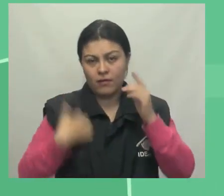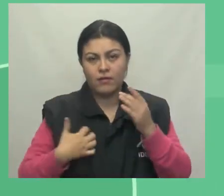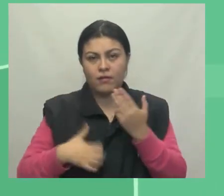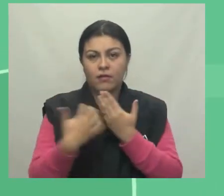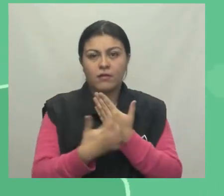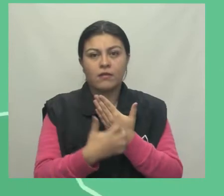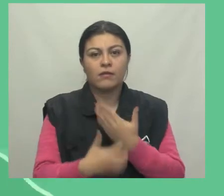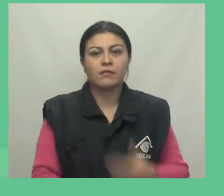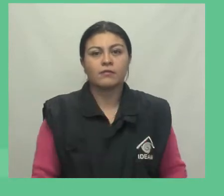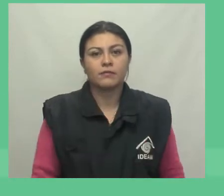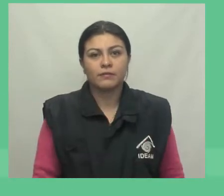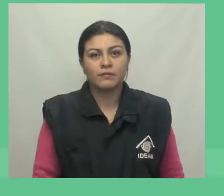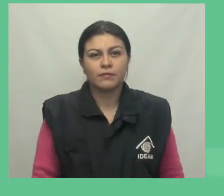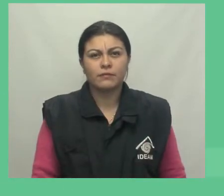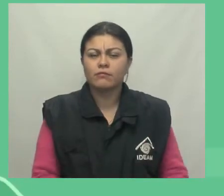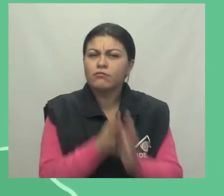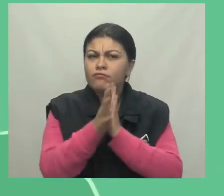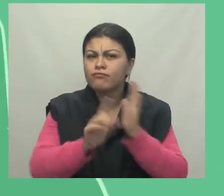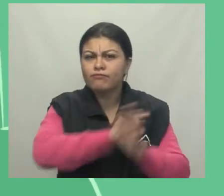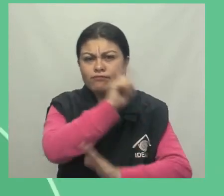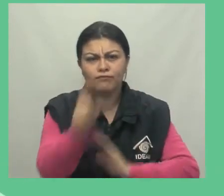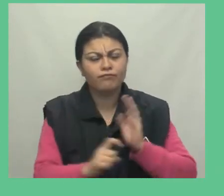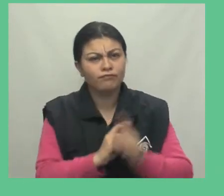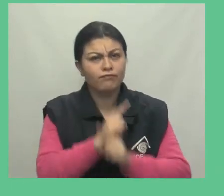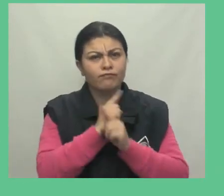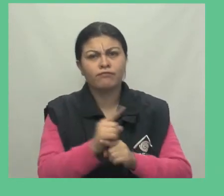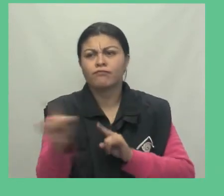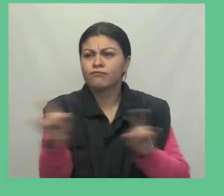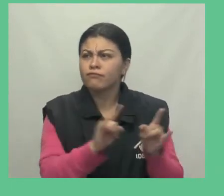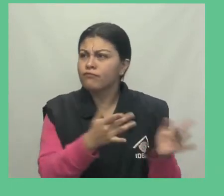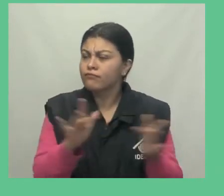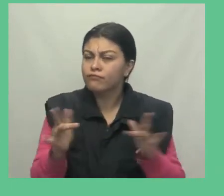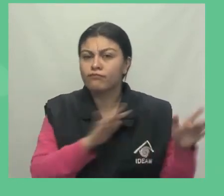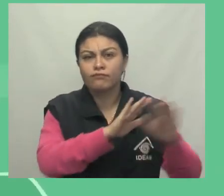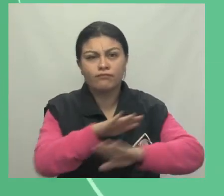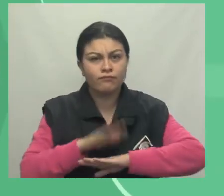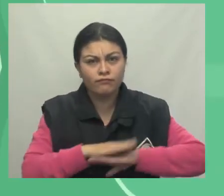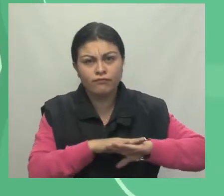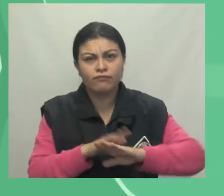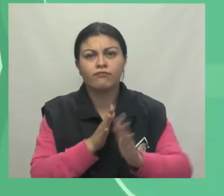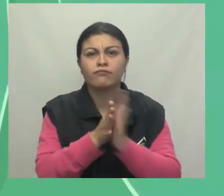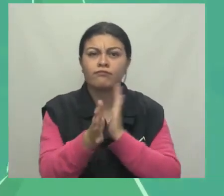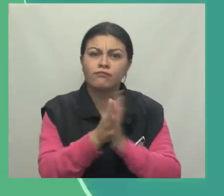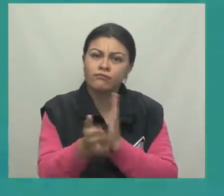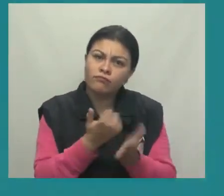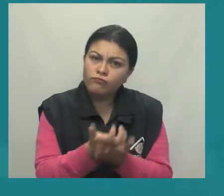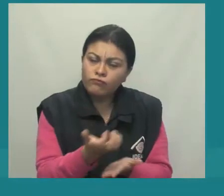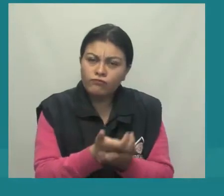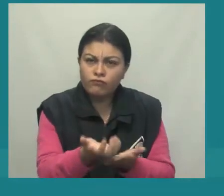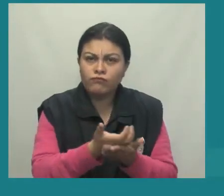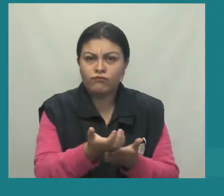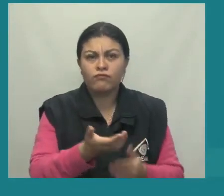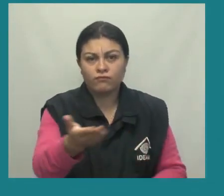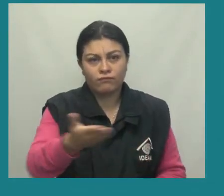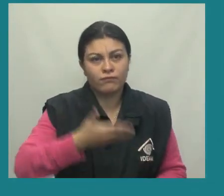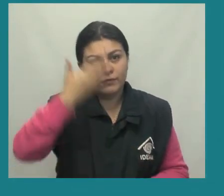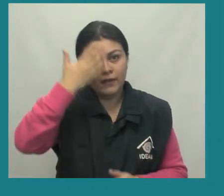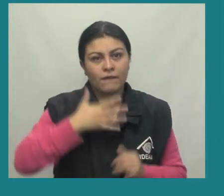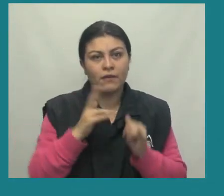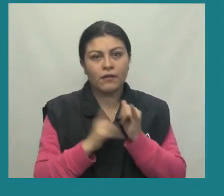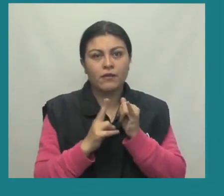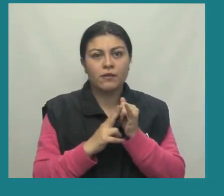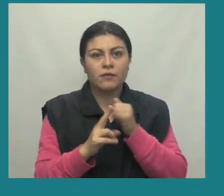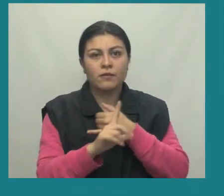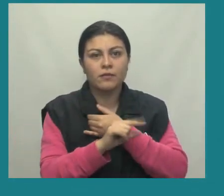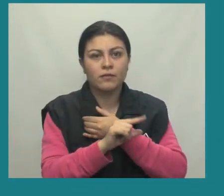App Store. Información en tiempo real, detallada, satelital, recomendaciones y muchas opciones de interacción. Síganos a través